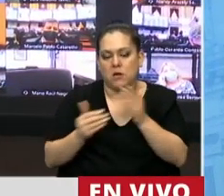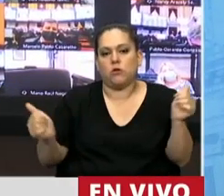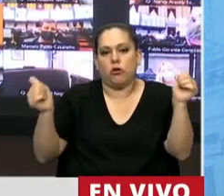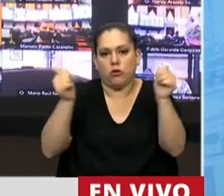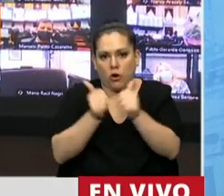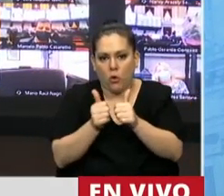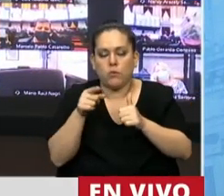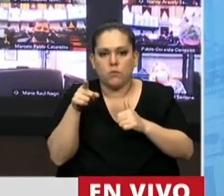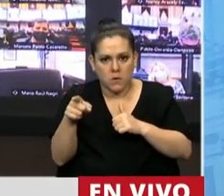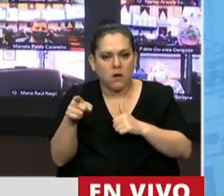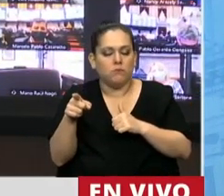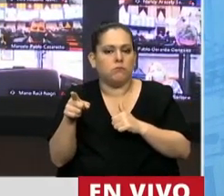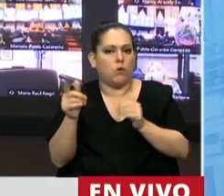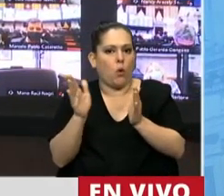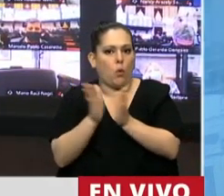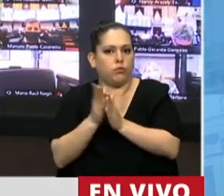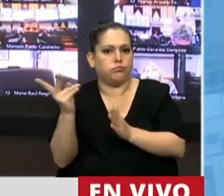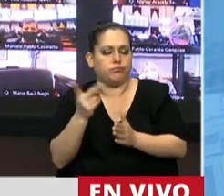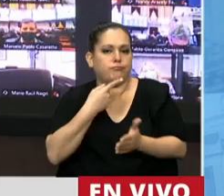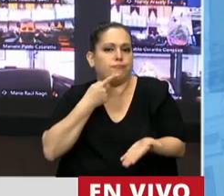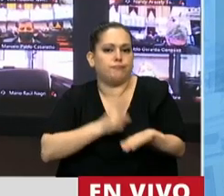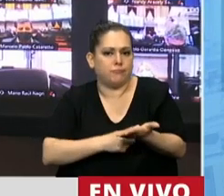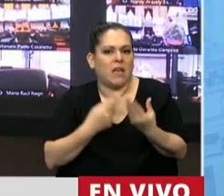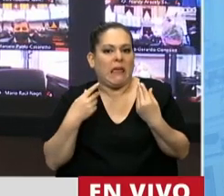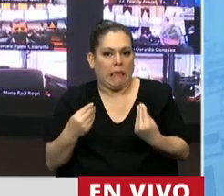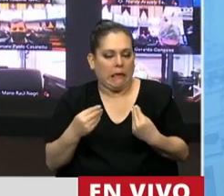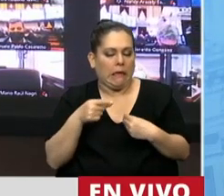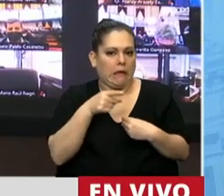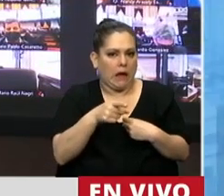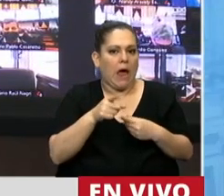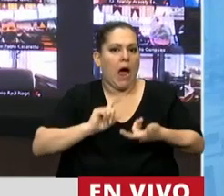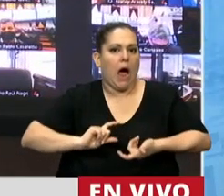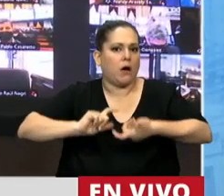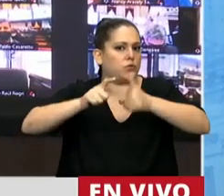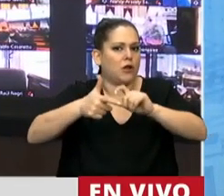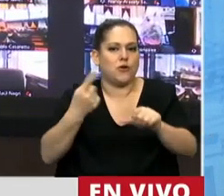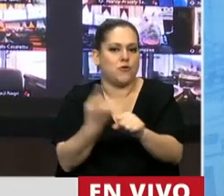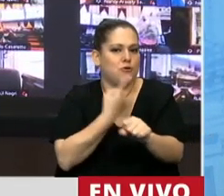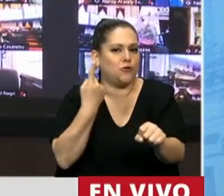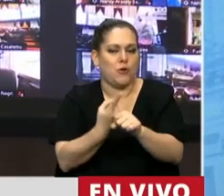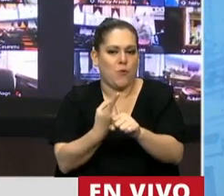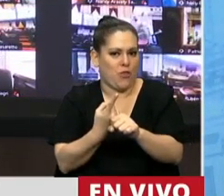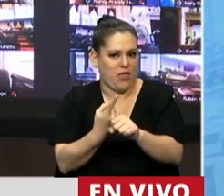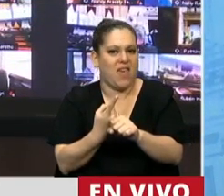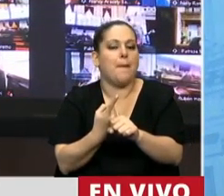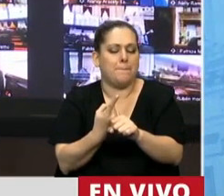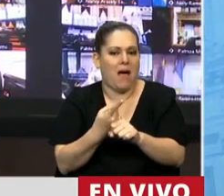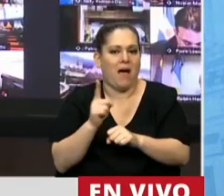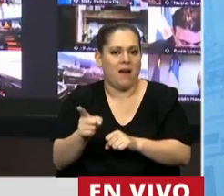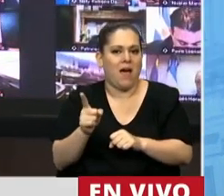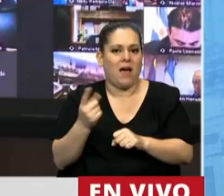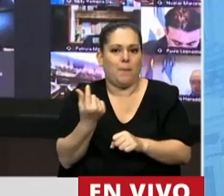Domingo Cavallo. Esta ley prohibía la indexación, la actualización de todas las obligaciones de dar